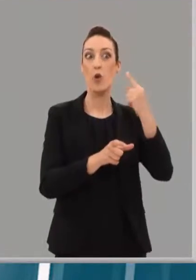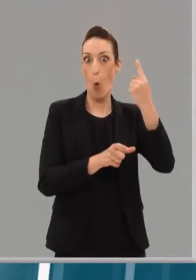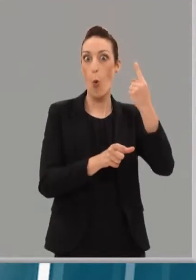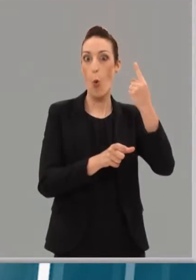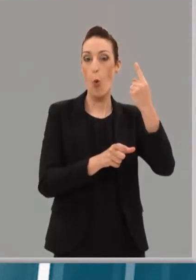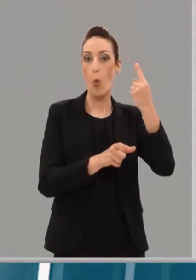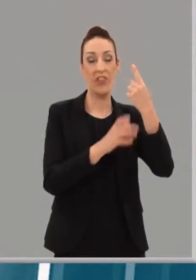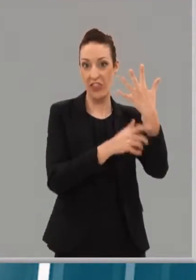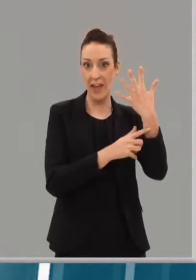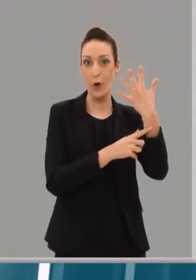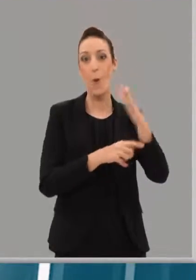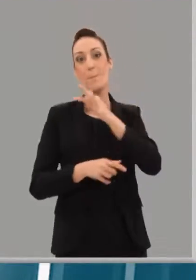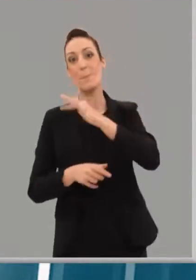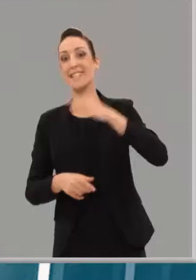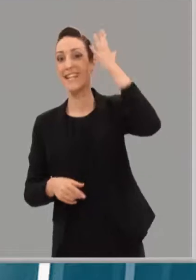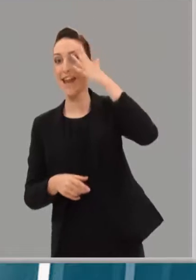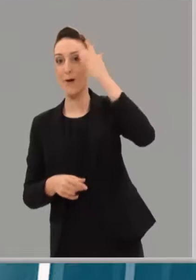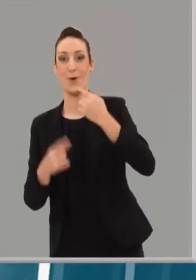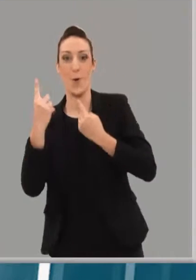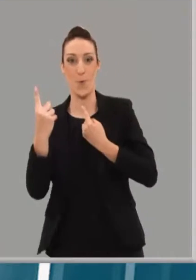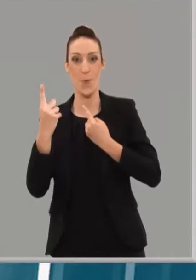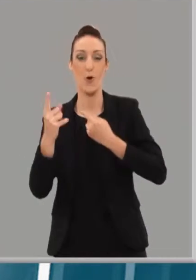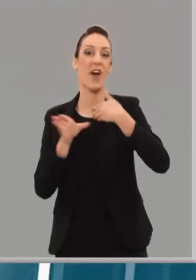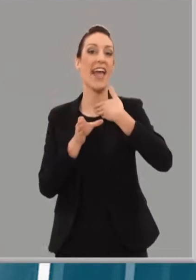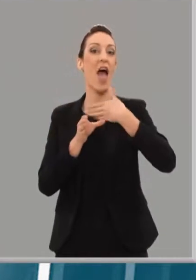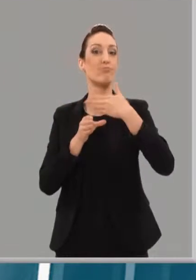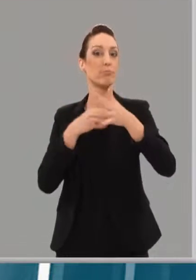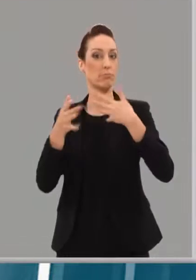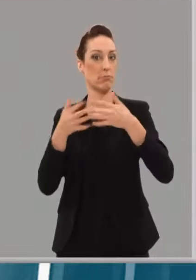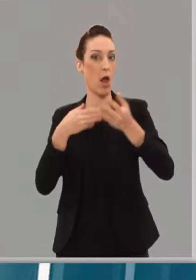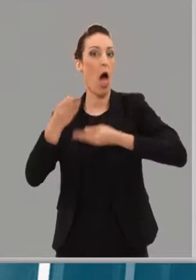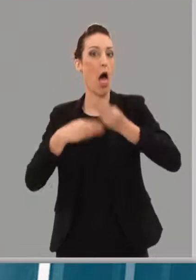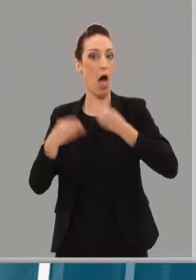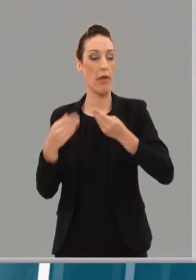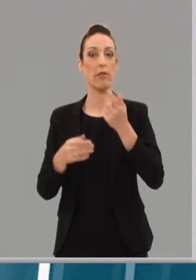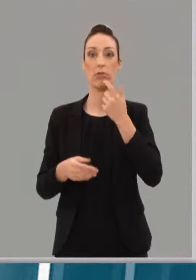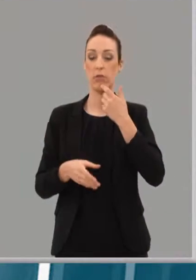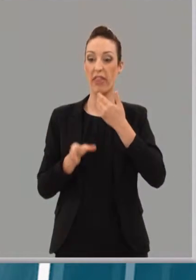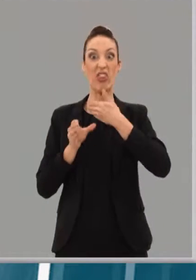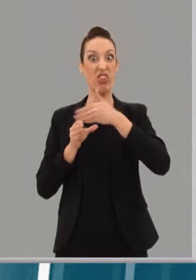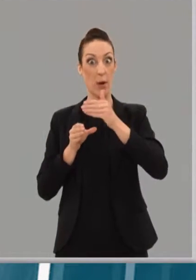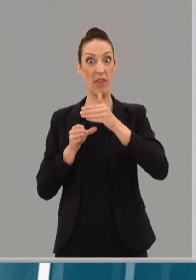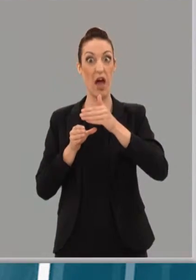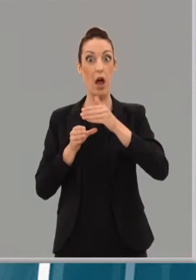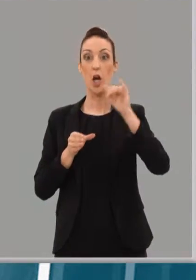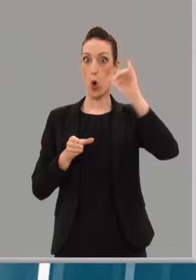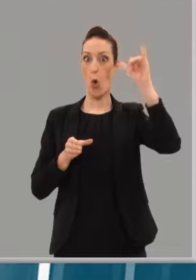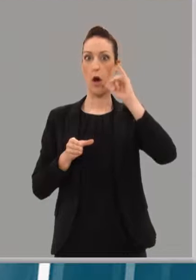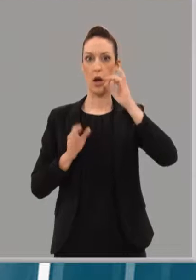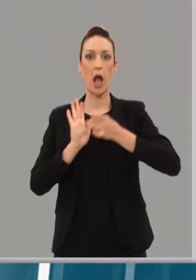el 9 de junio en el Espolón Logroñes. La cerveza artesana riojana es una cerveza de calidad y esta es una ocasión,